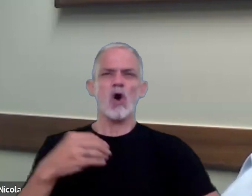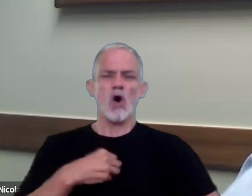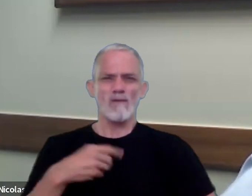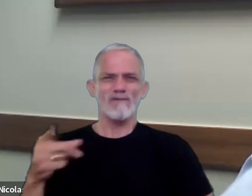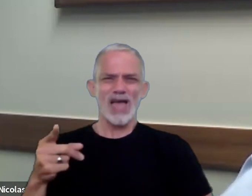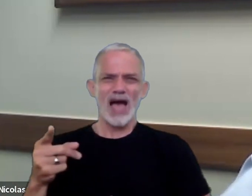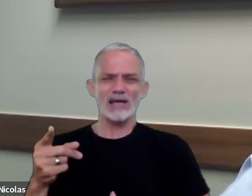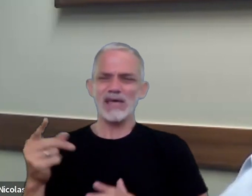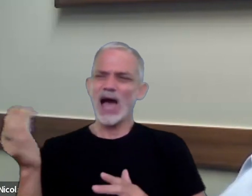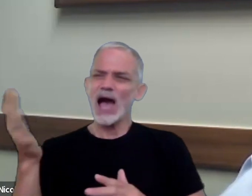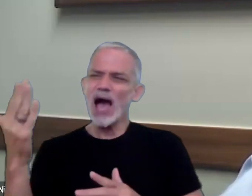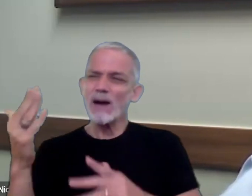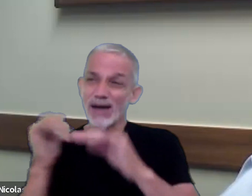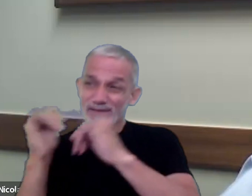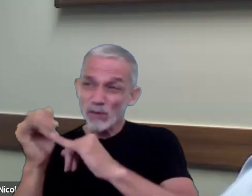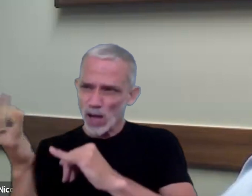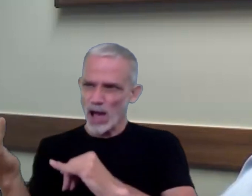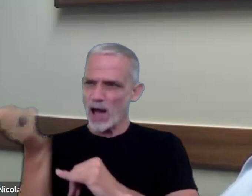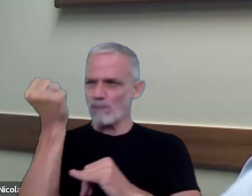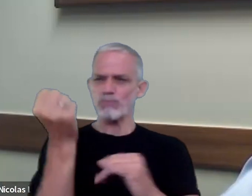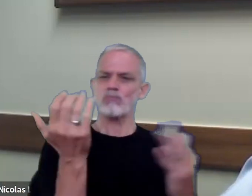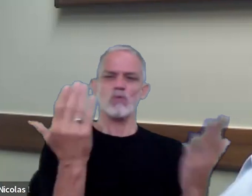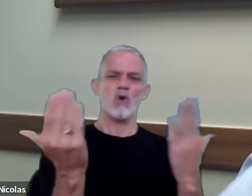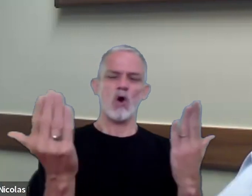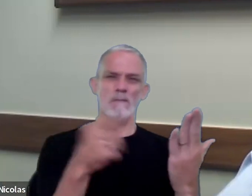en la información que se está utilizando